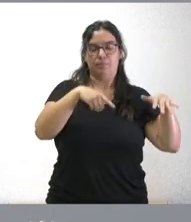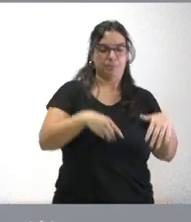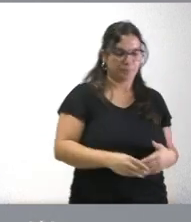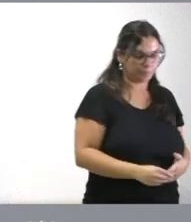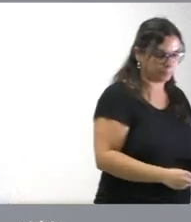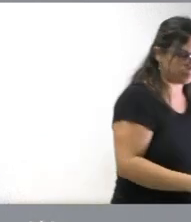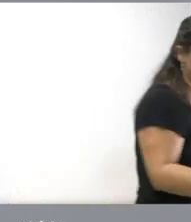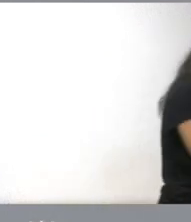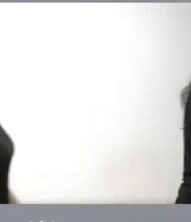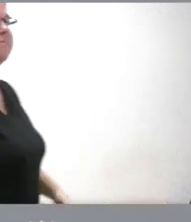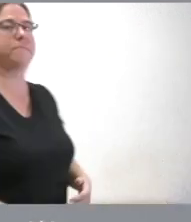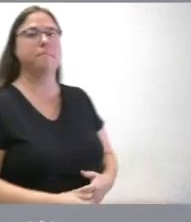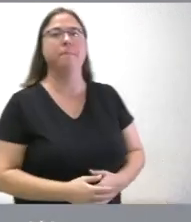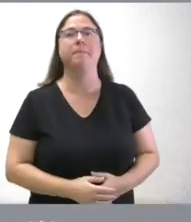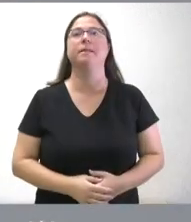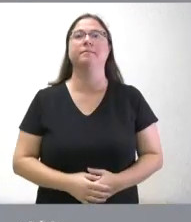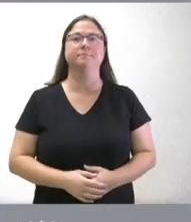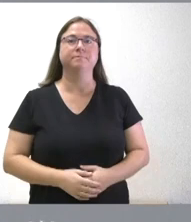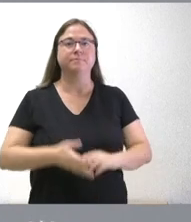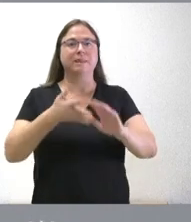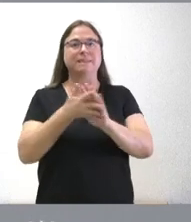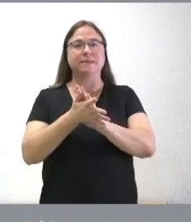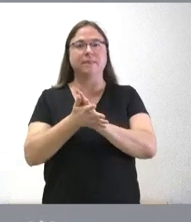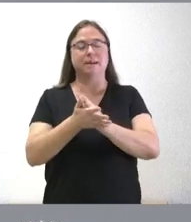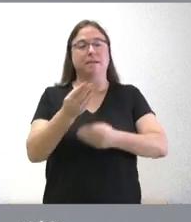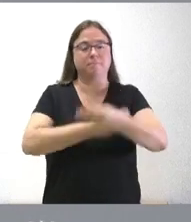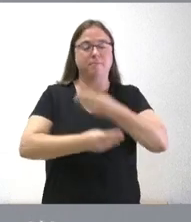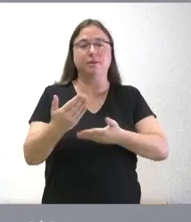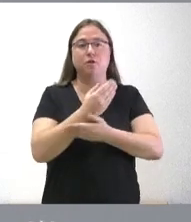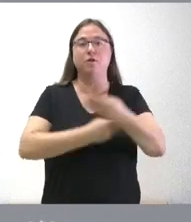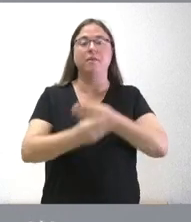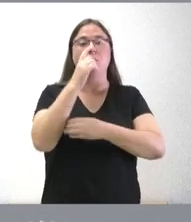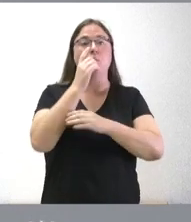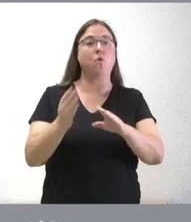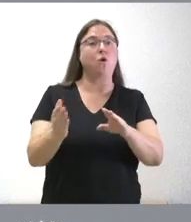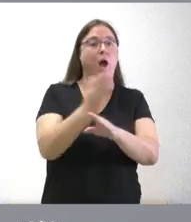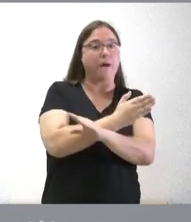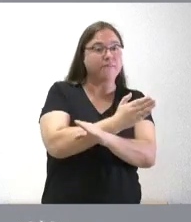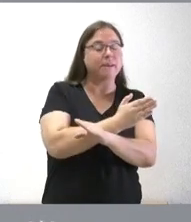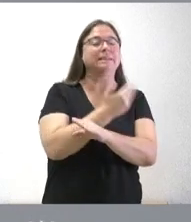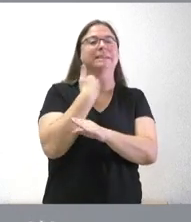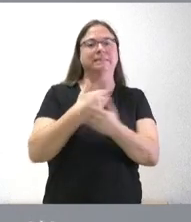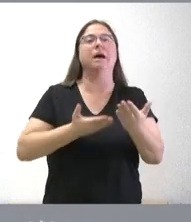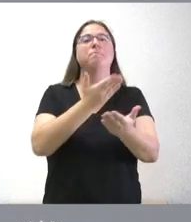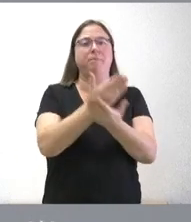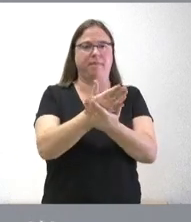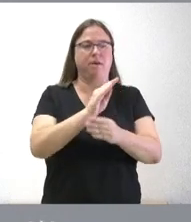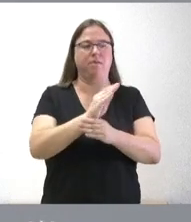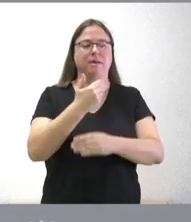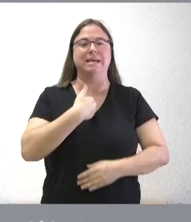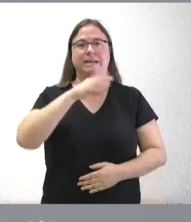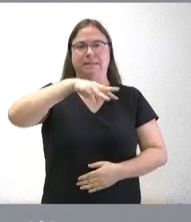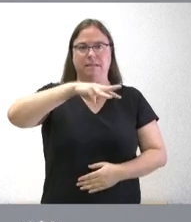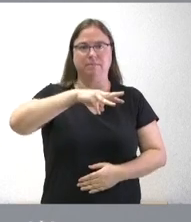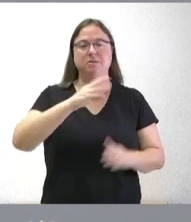los niños que han nacido antes del 30 de junio en Castilla y León pues sus padres han podido ya pedir la ayuda durante los tres meses siguientes